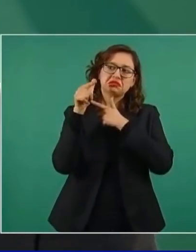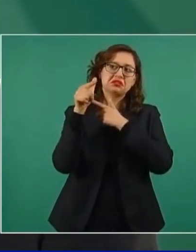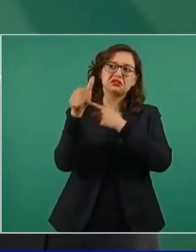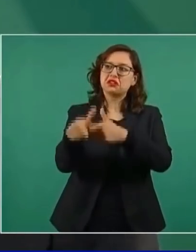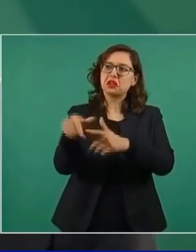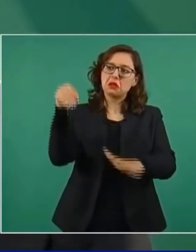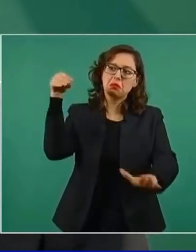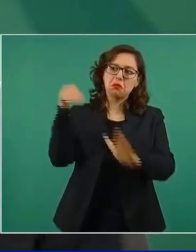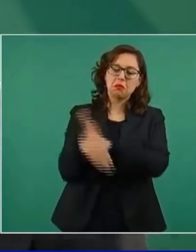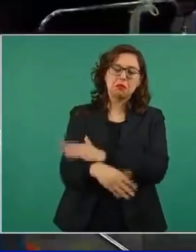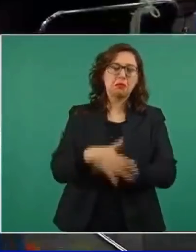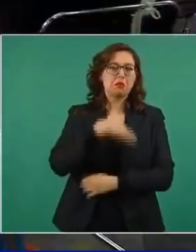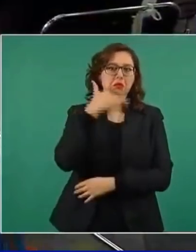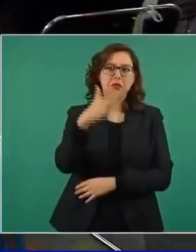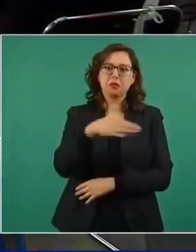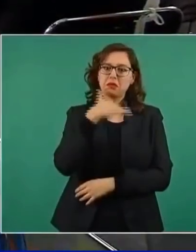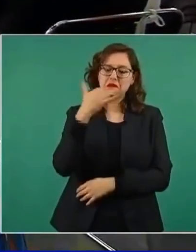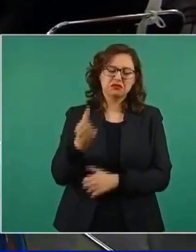que en efecto